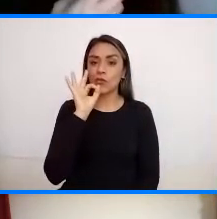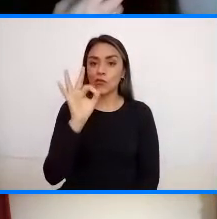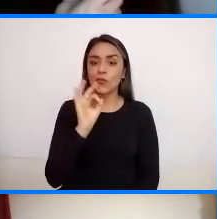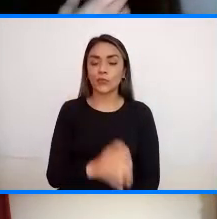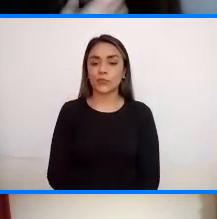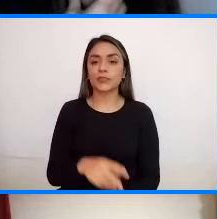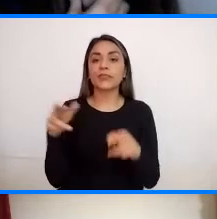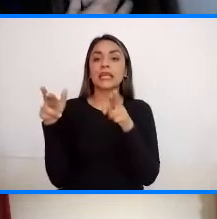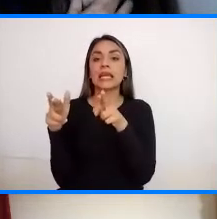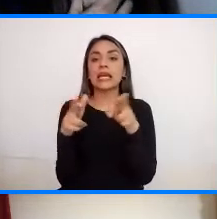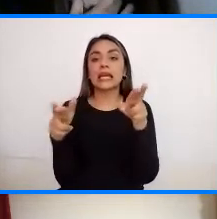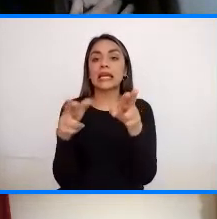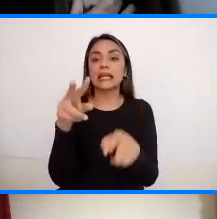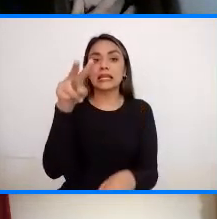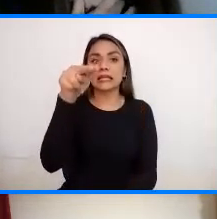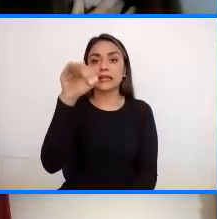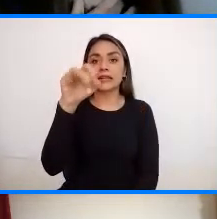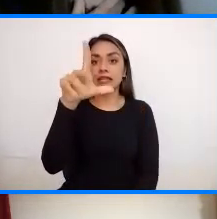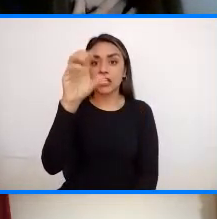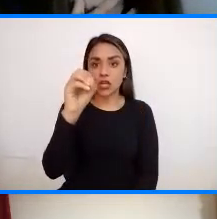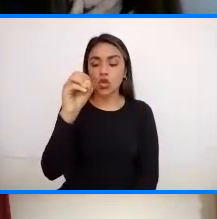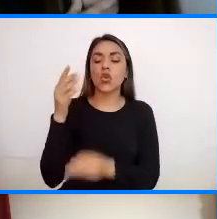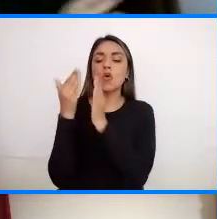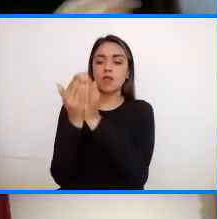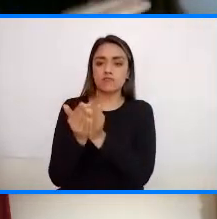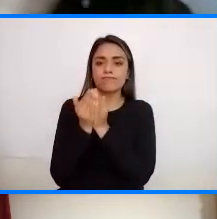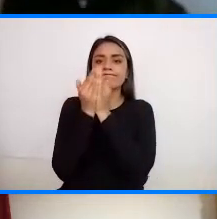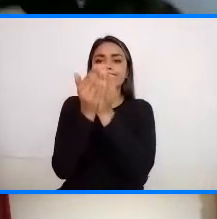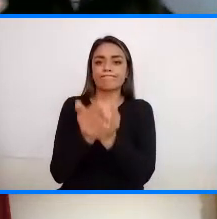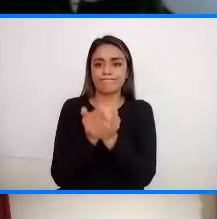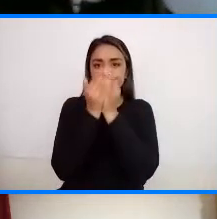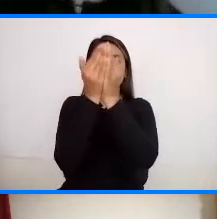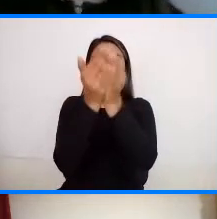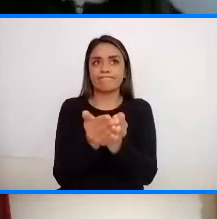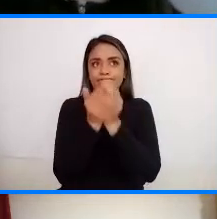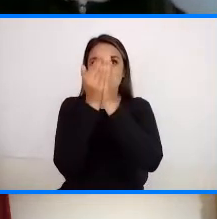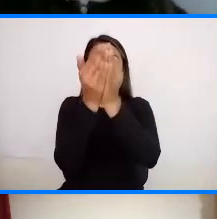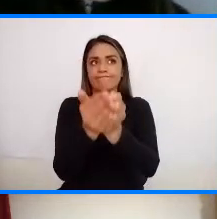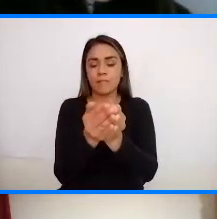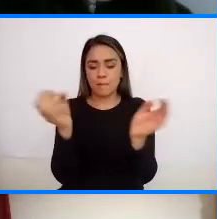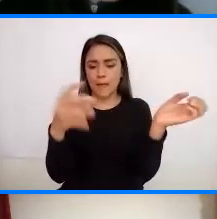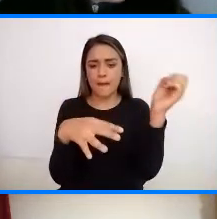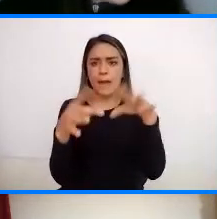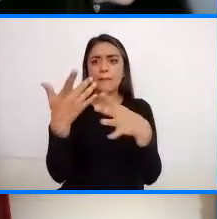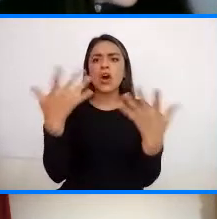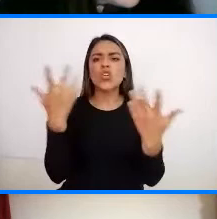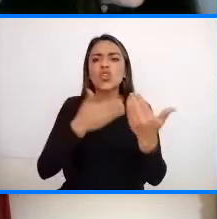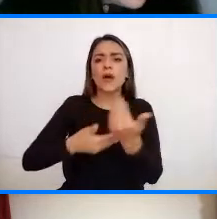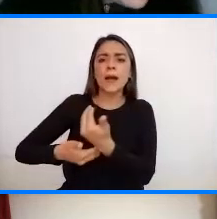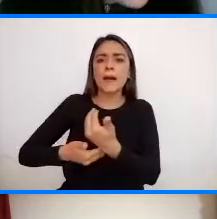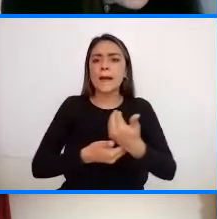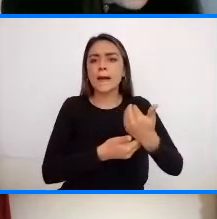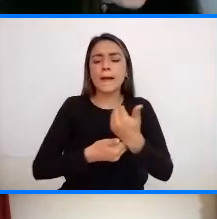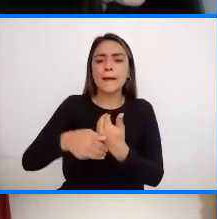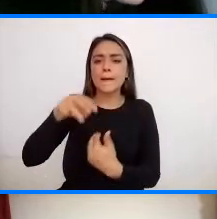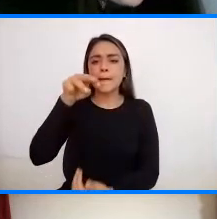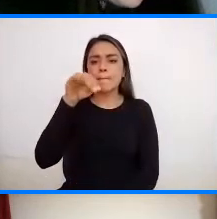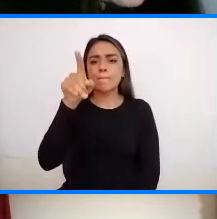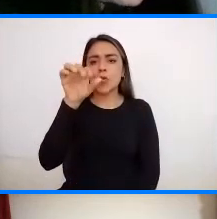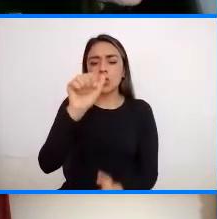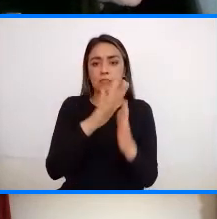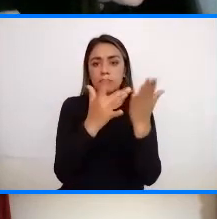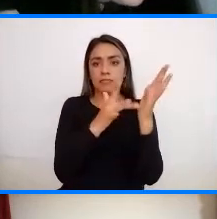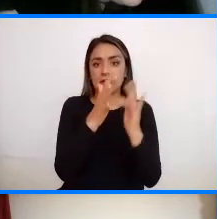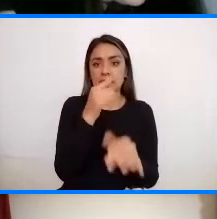río Nilo Ellos navegaban Por el río Nilo ¿Cierto? Donde dejaron a Moisés Según las escrituras Muy